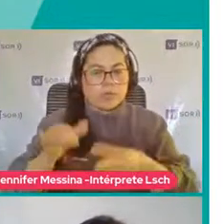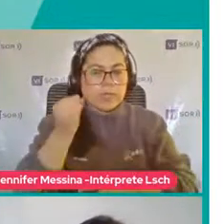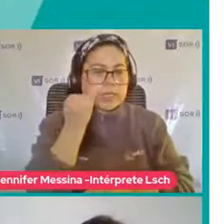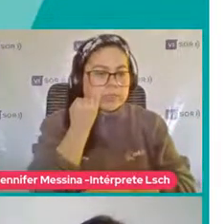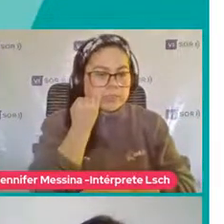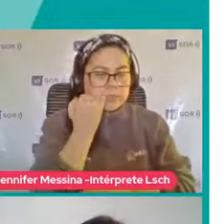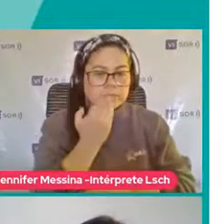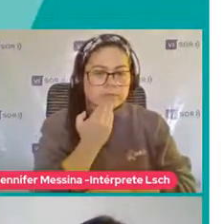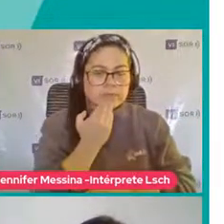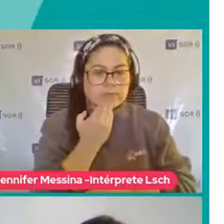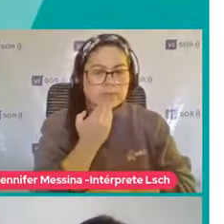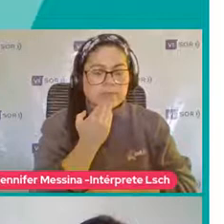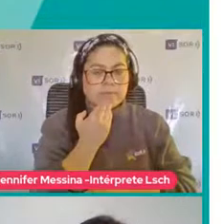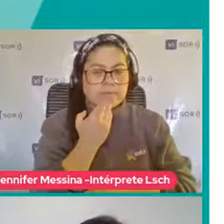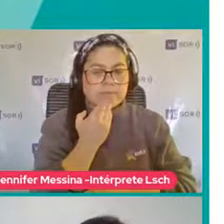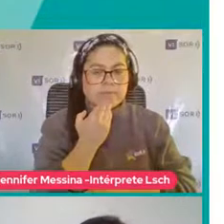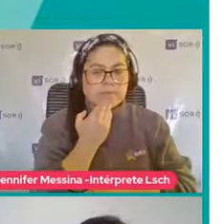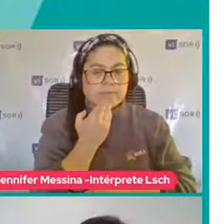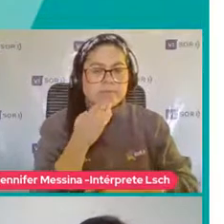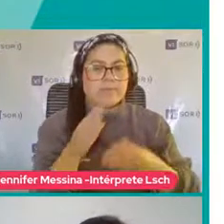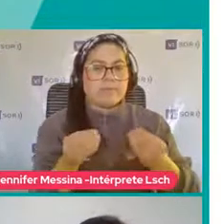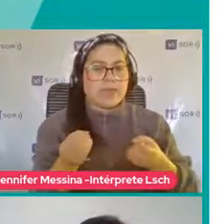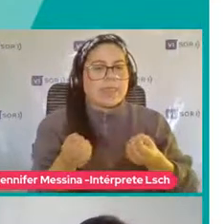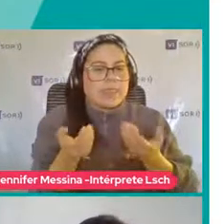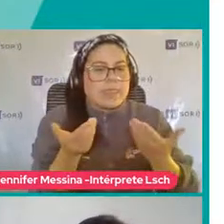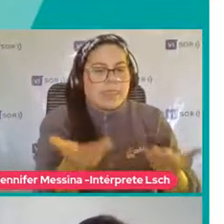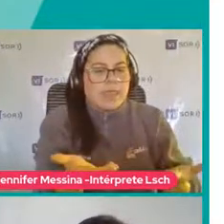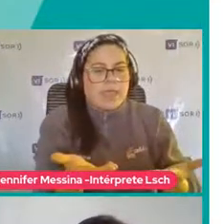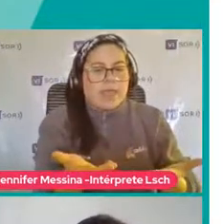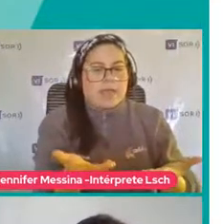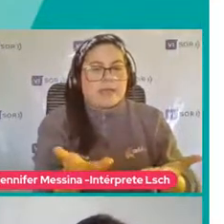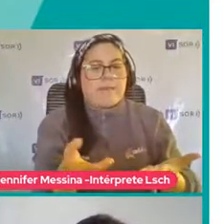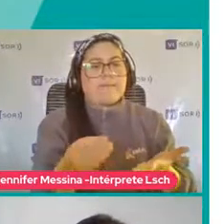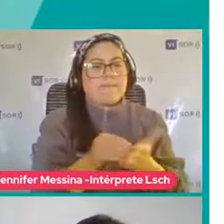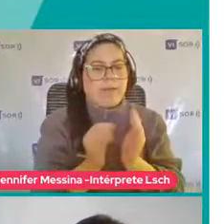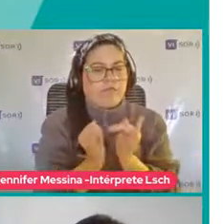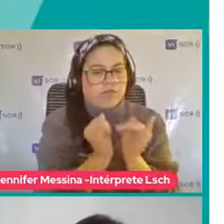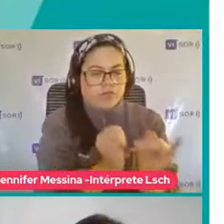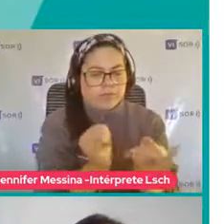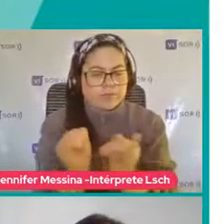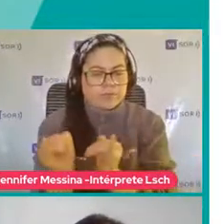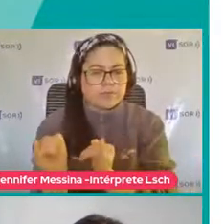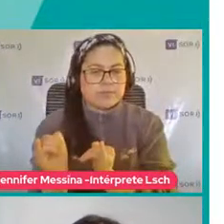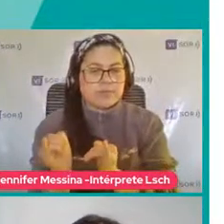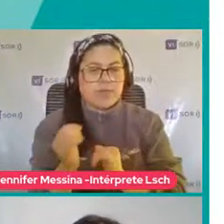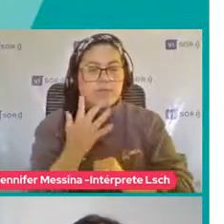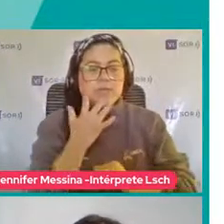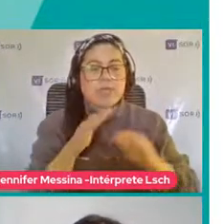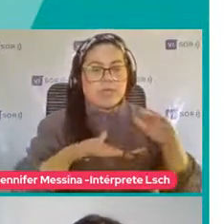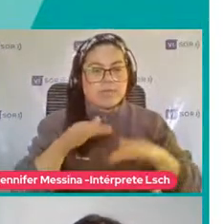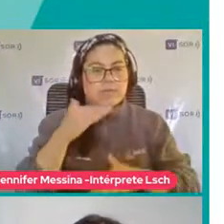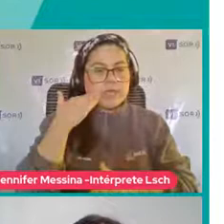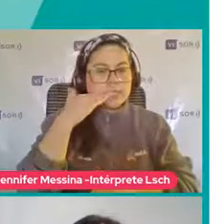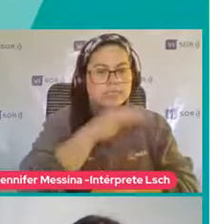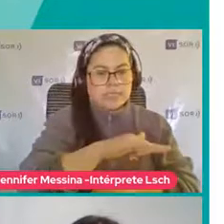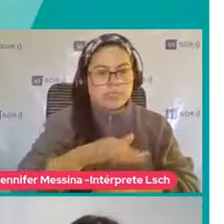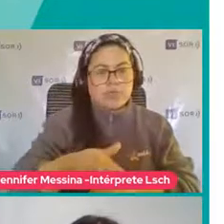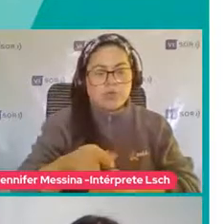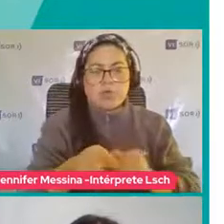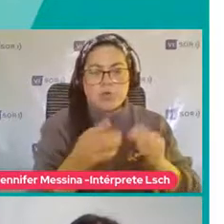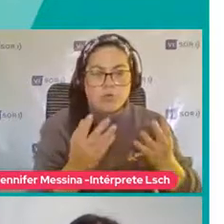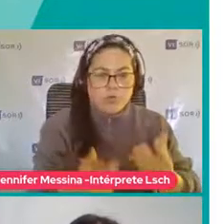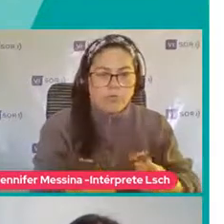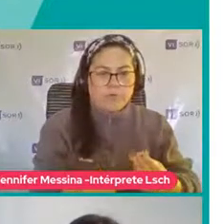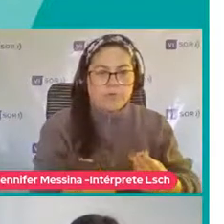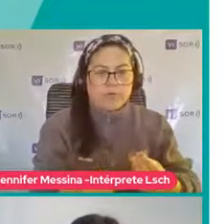también Brindar La mayor información posible Teniendo en cuenta Que Los niños Obviamente Mientras antes